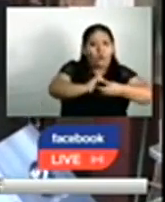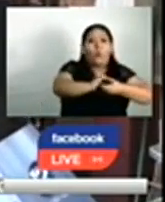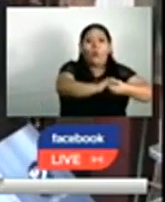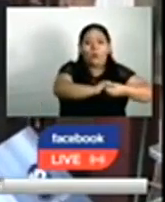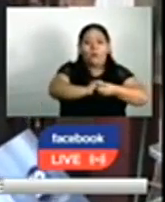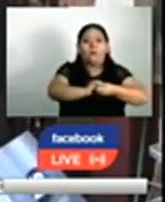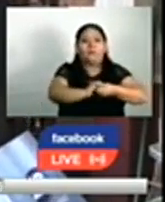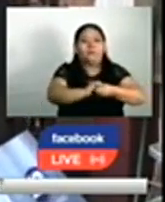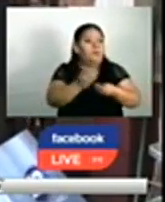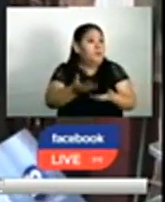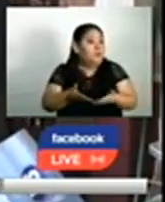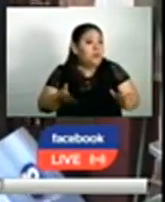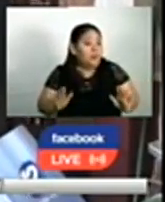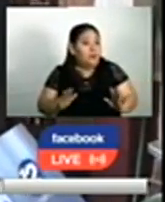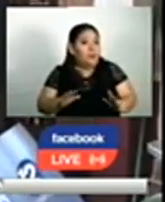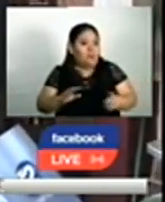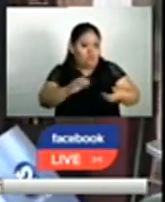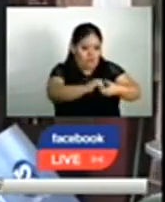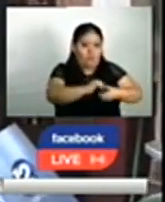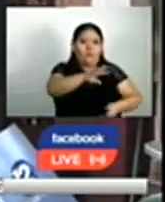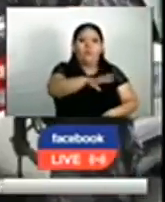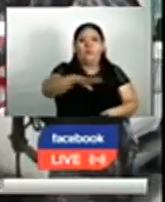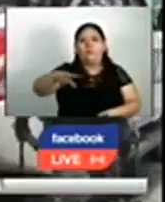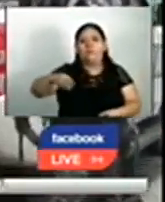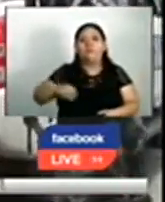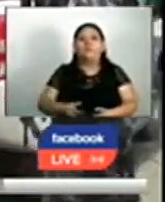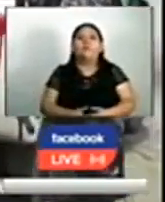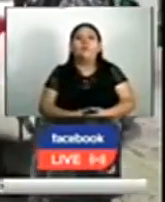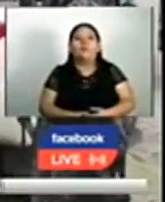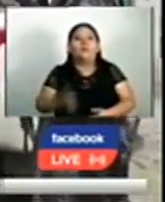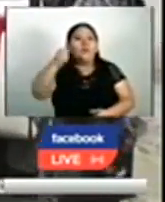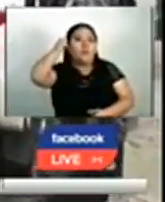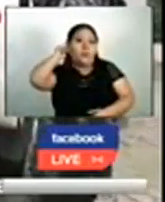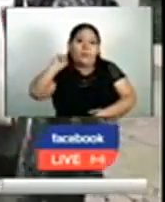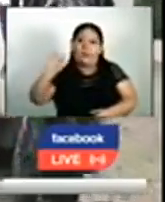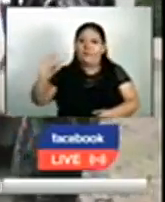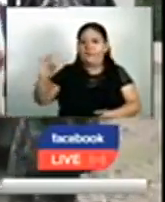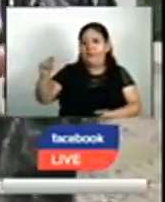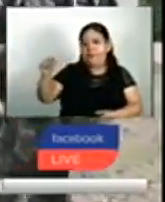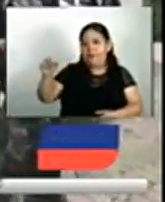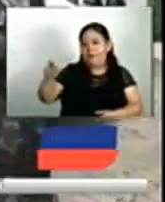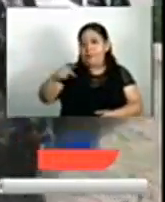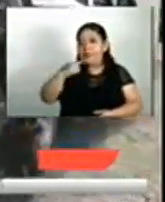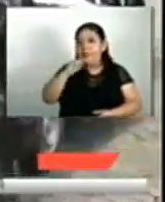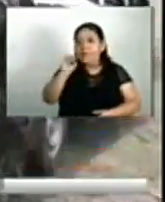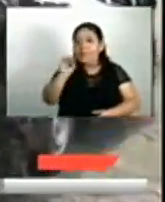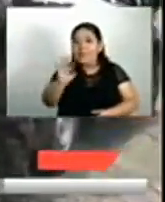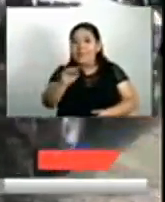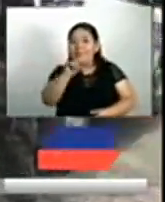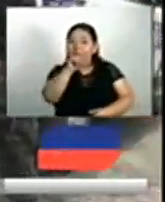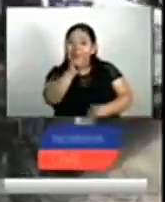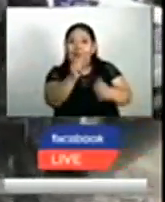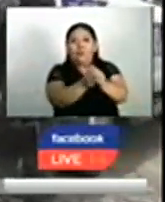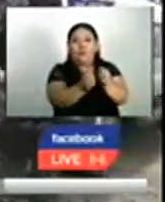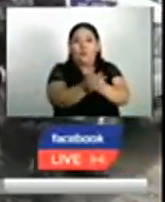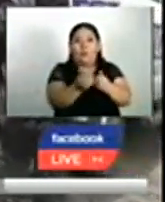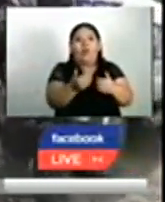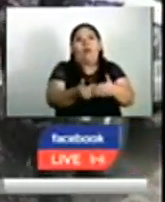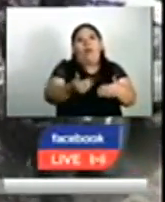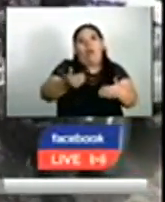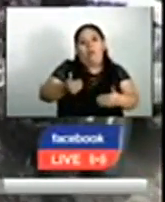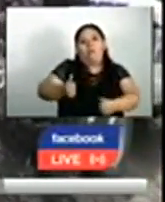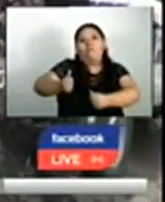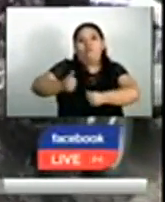de familia a familia. El fiscal del caso asegura que antes de cometer el ilícito, los militares